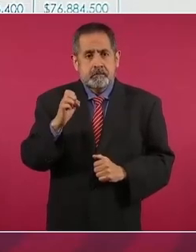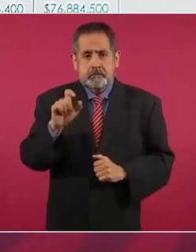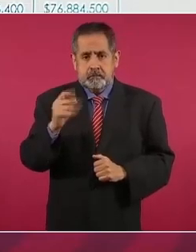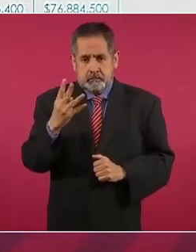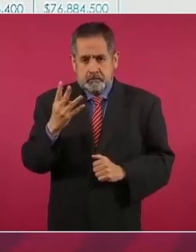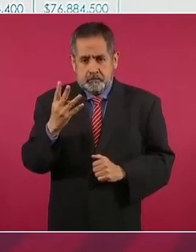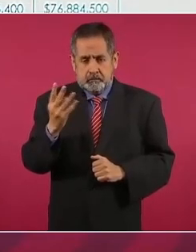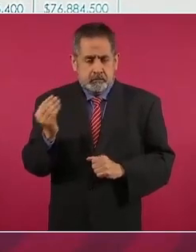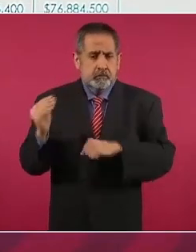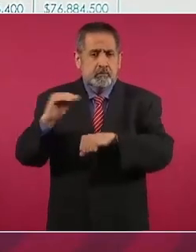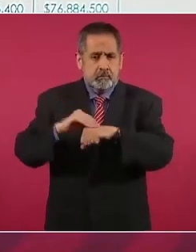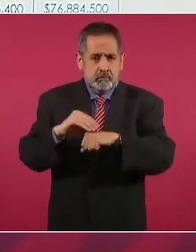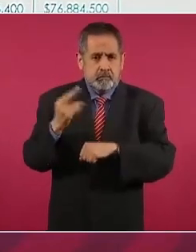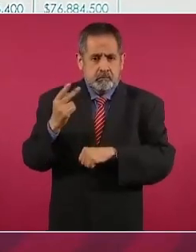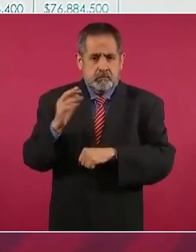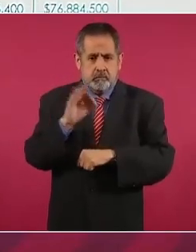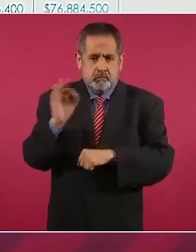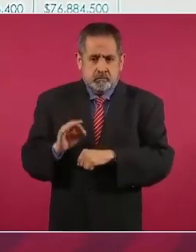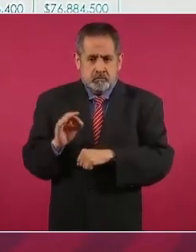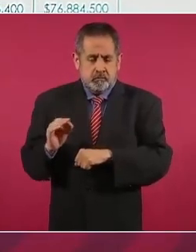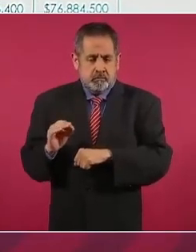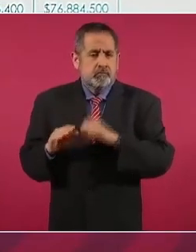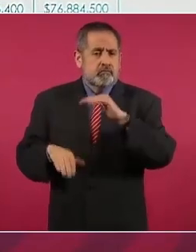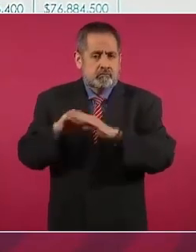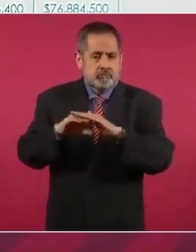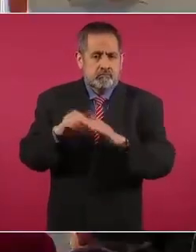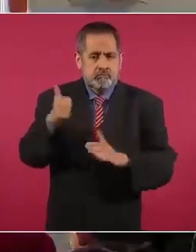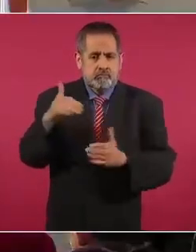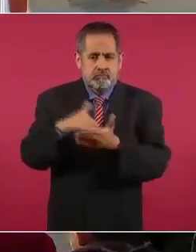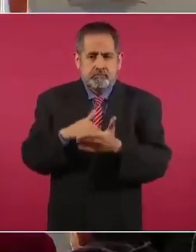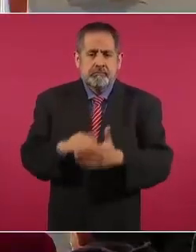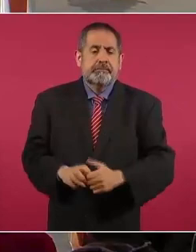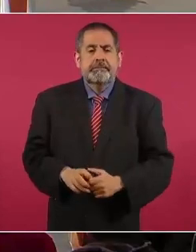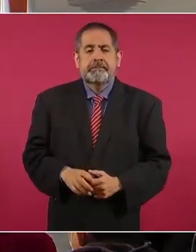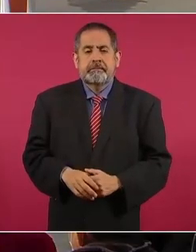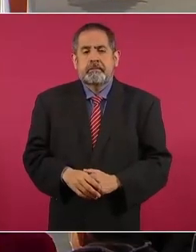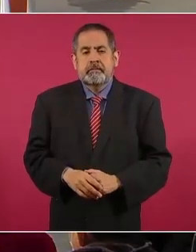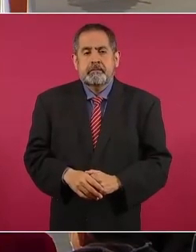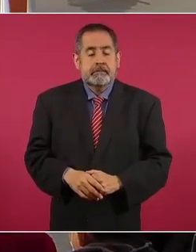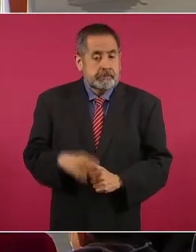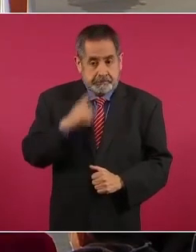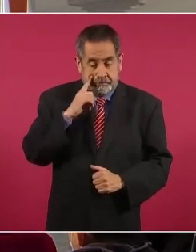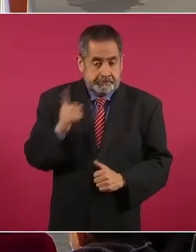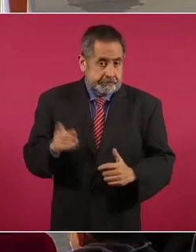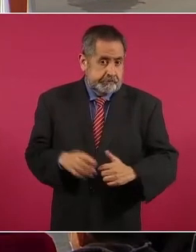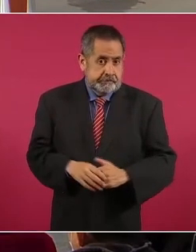24 otros 25 por ciento. Pero miren,